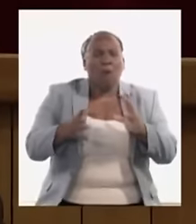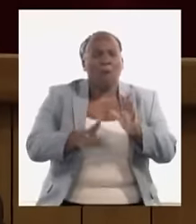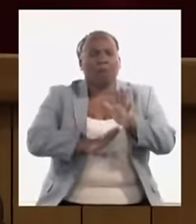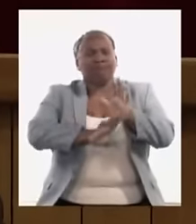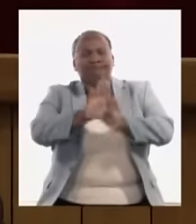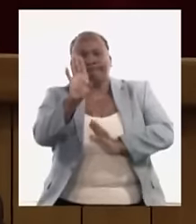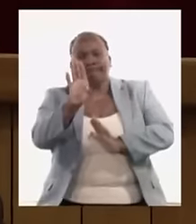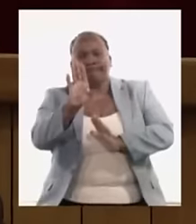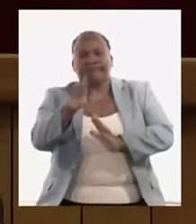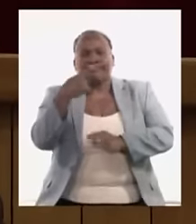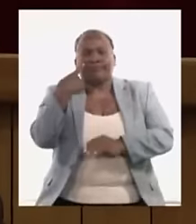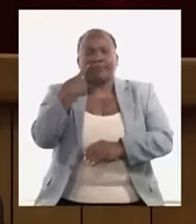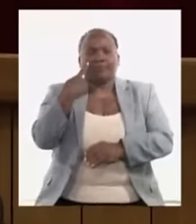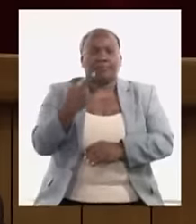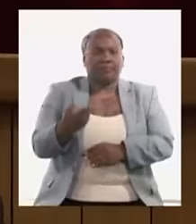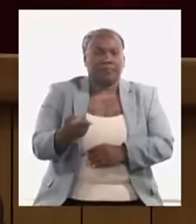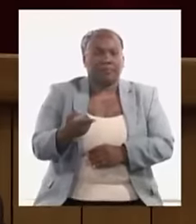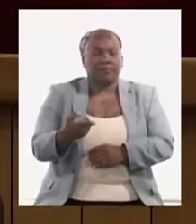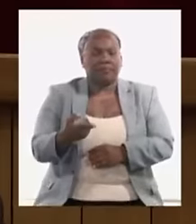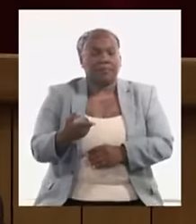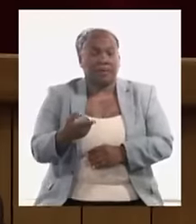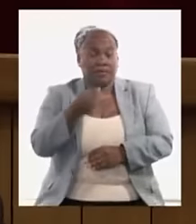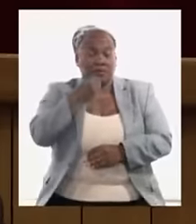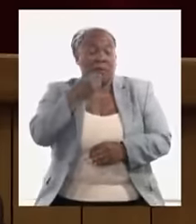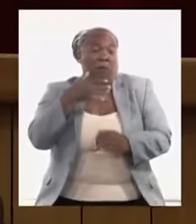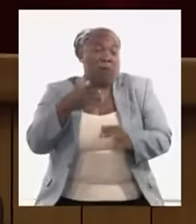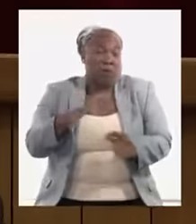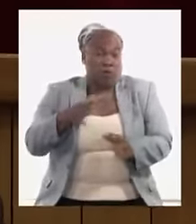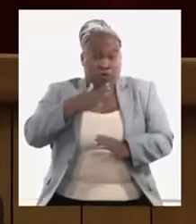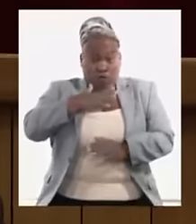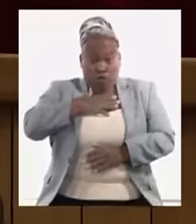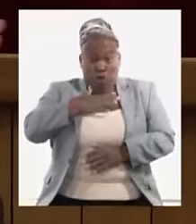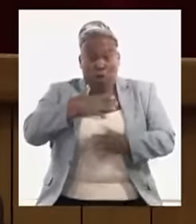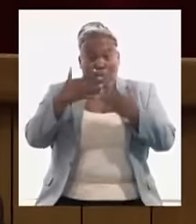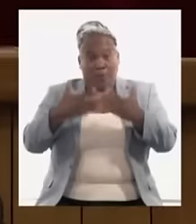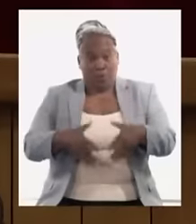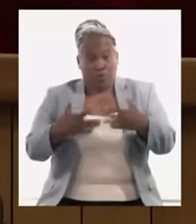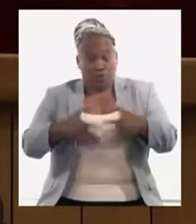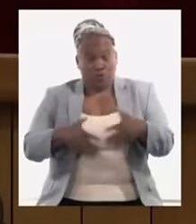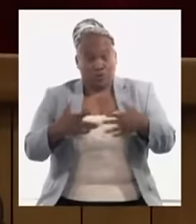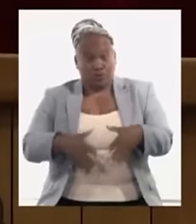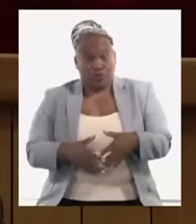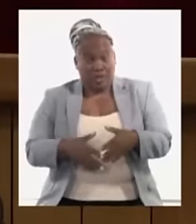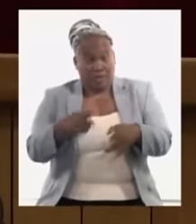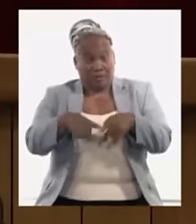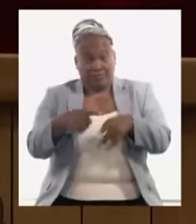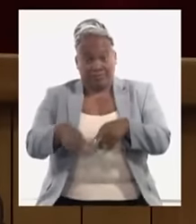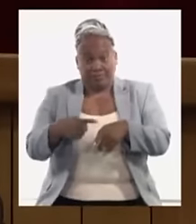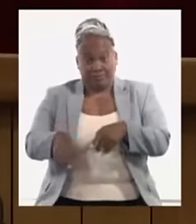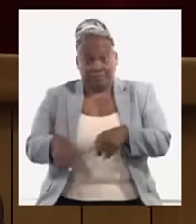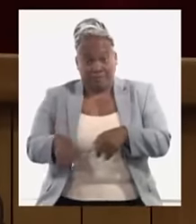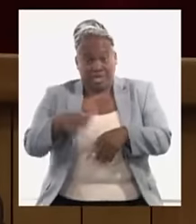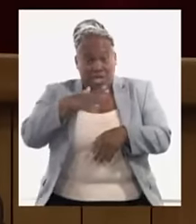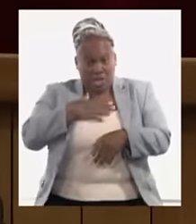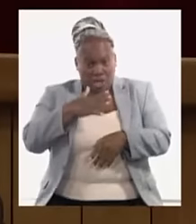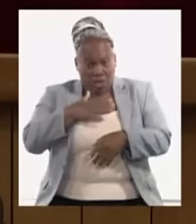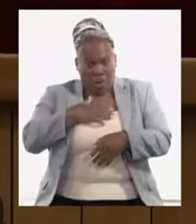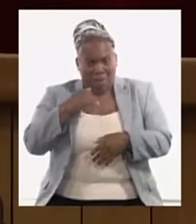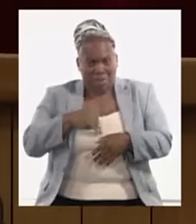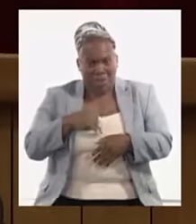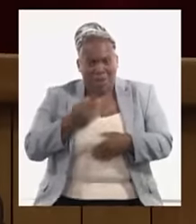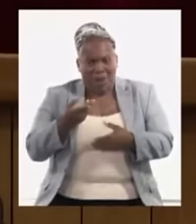para ver qué posibilidades reales tengo yo de producir determinado renglón y autoabastecer